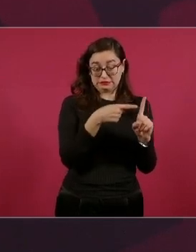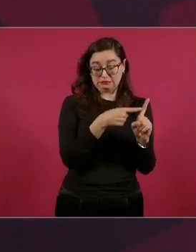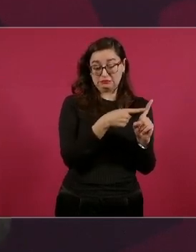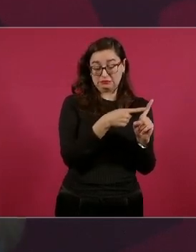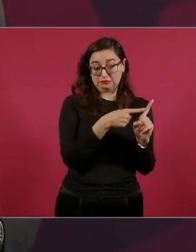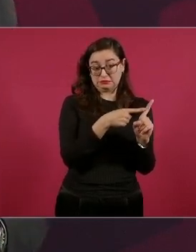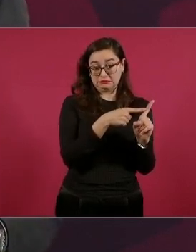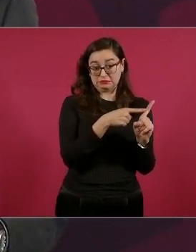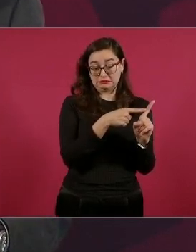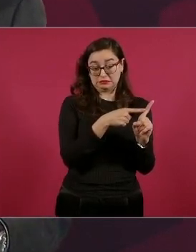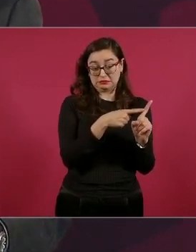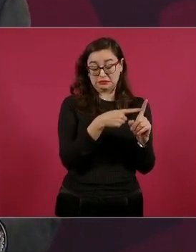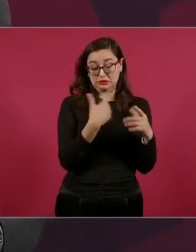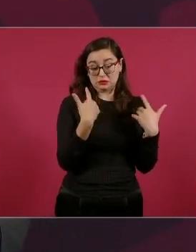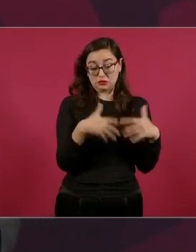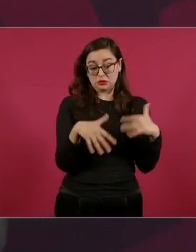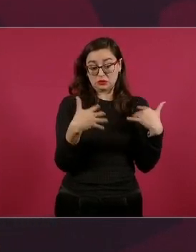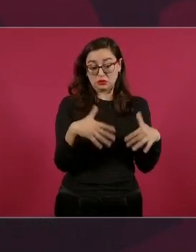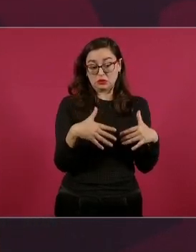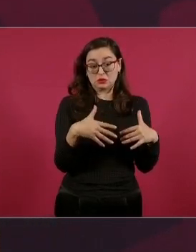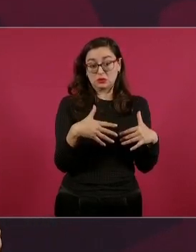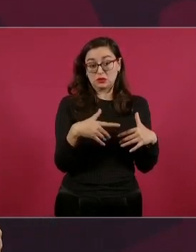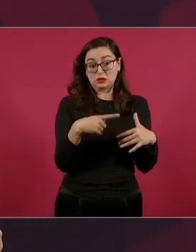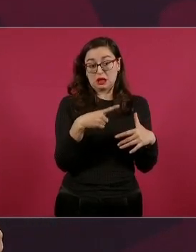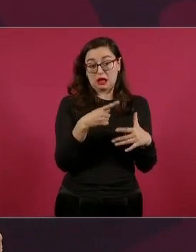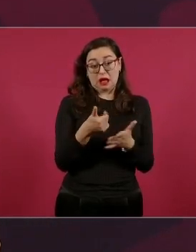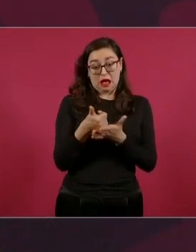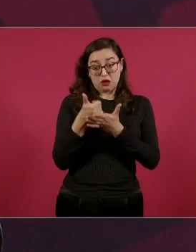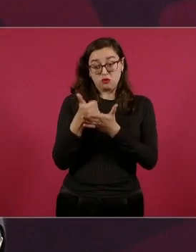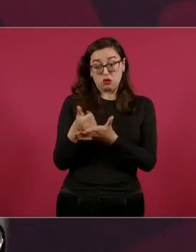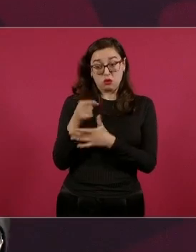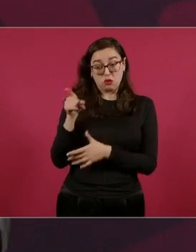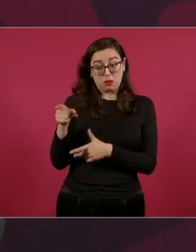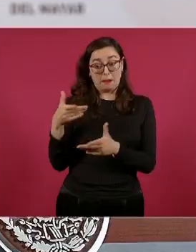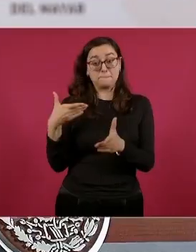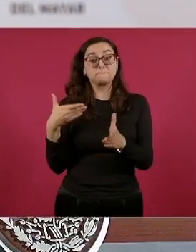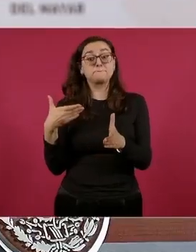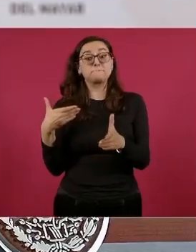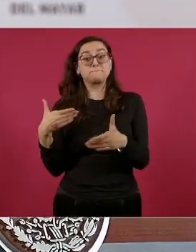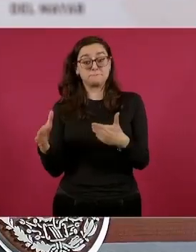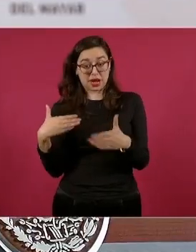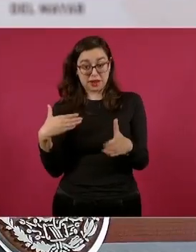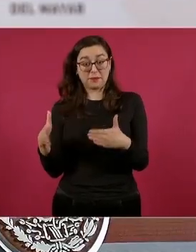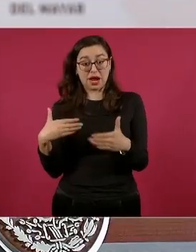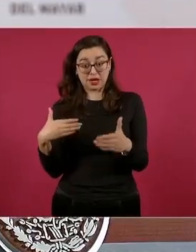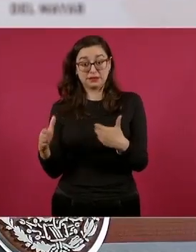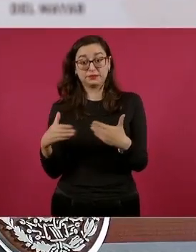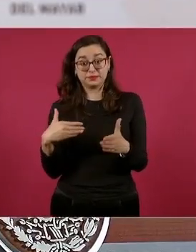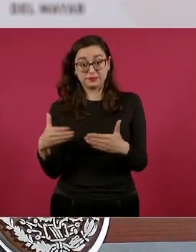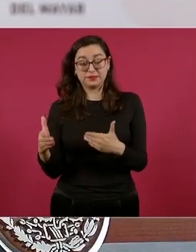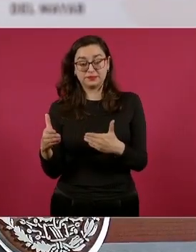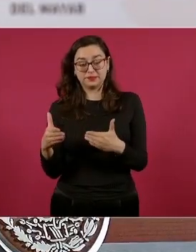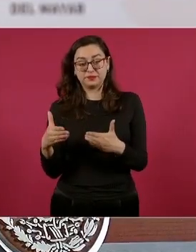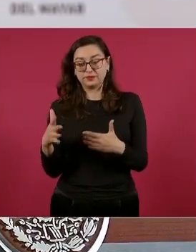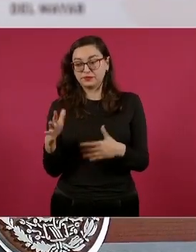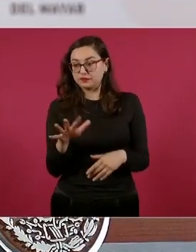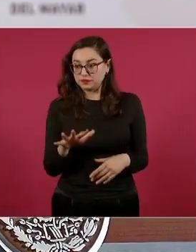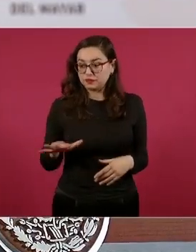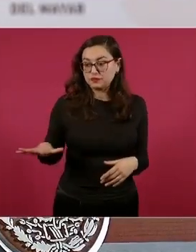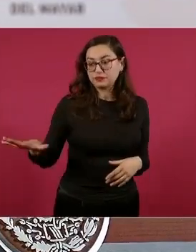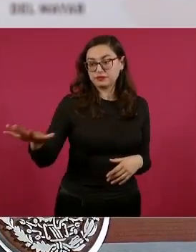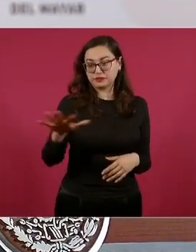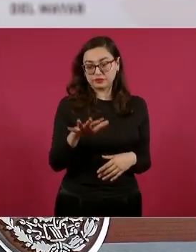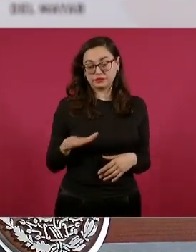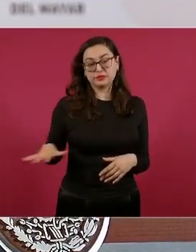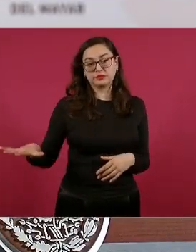recuperaron la soberanía de toda la zona del